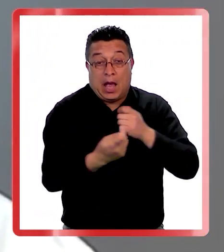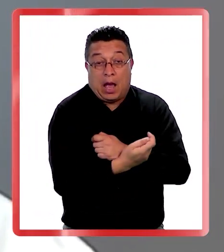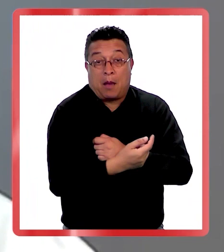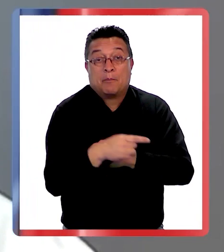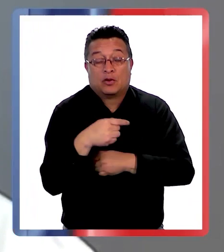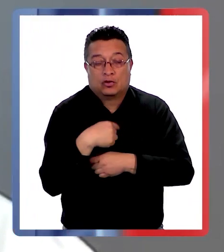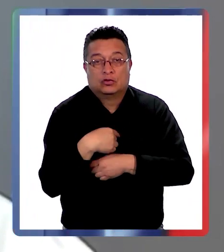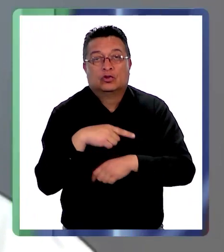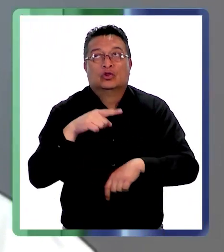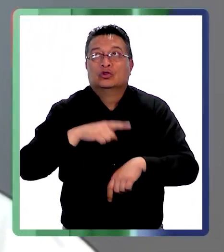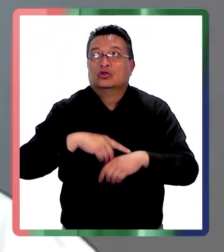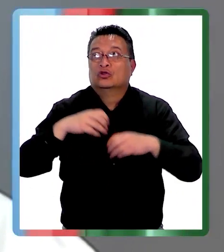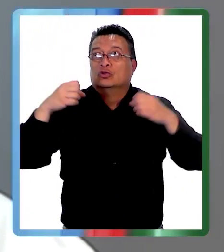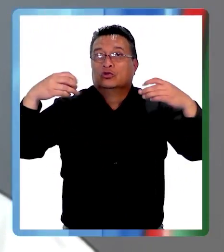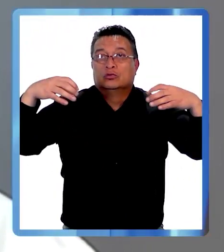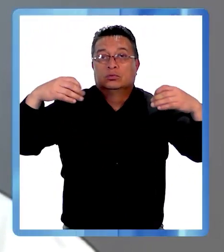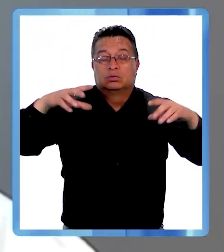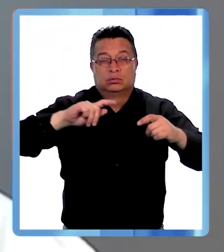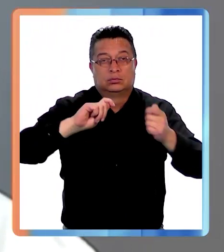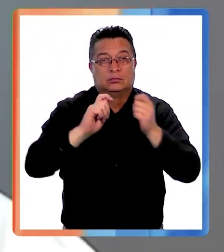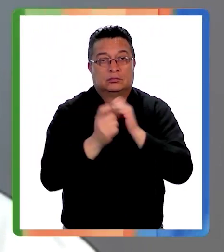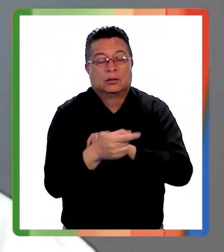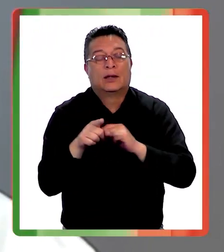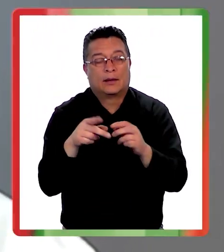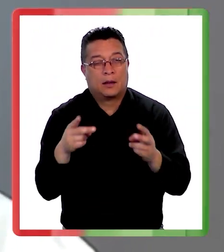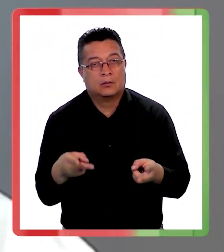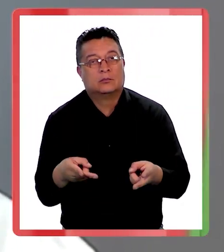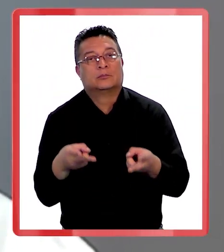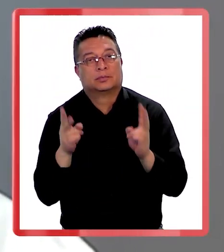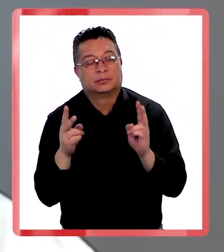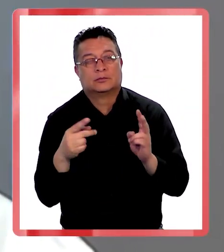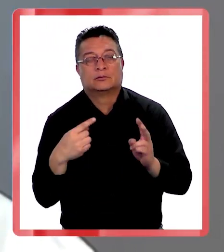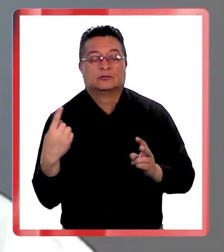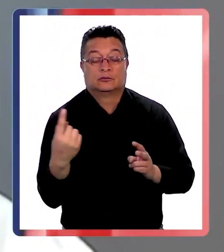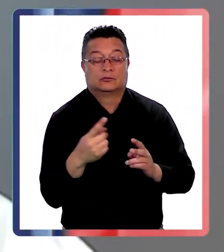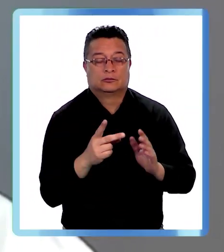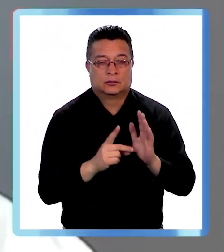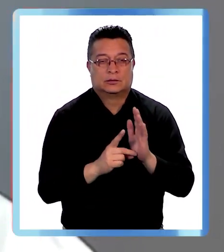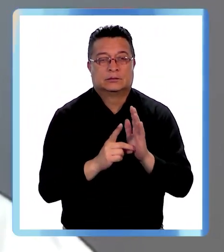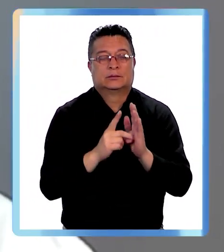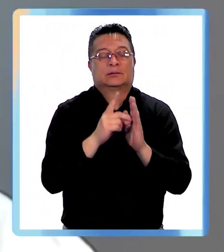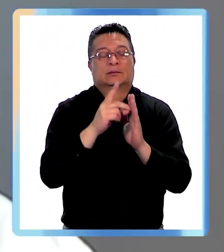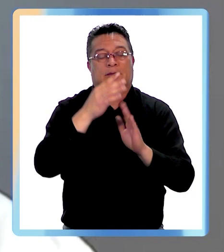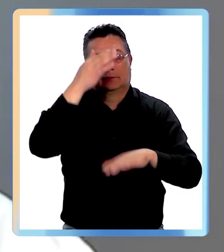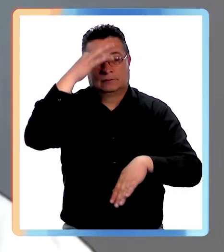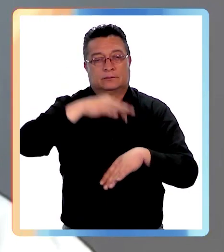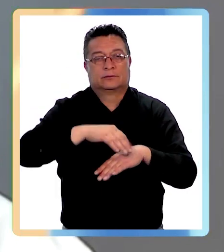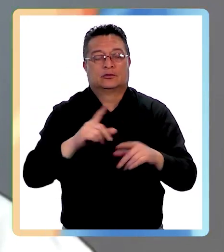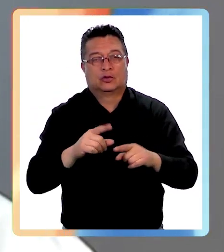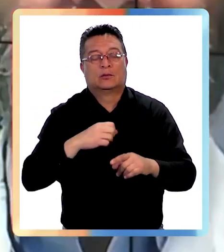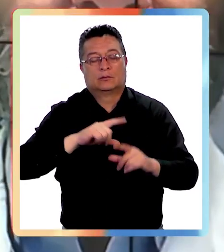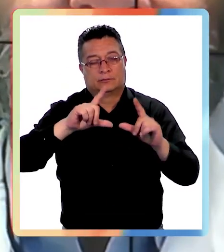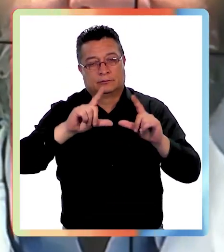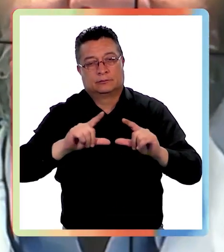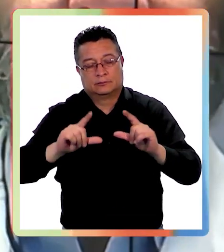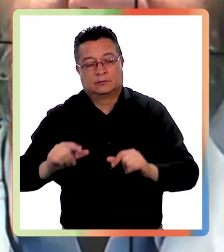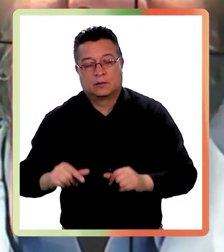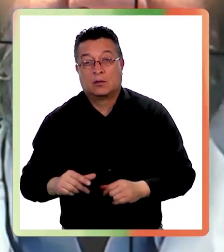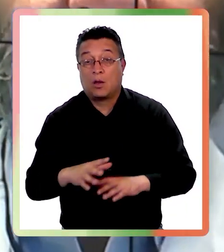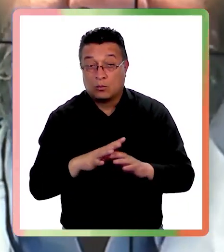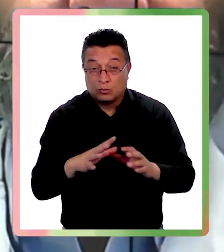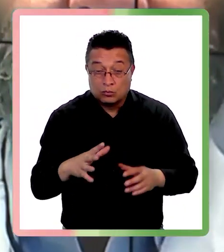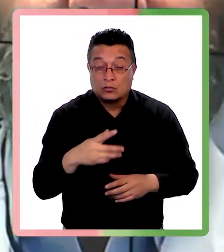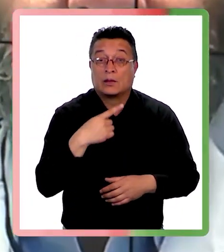de la cantidad de luz y esto permitiría entonces que no se desarrollaran los síntomas o al menos se atenuaran. Es muy